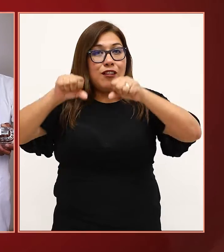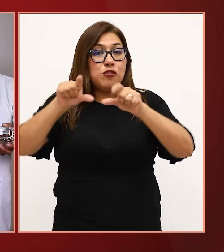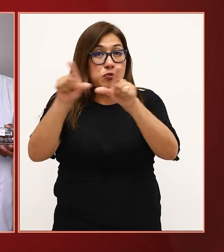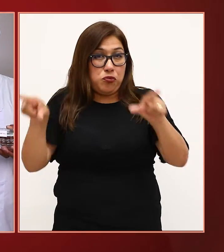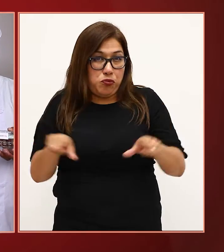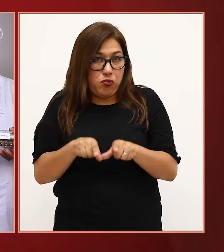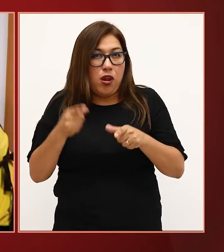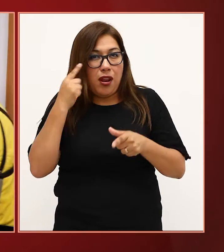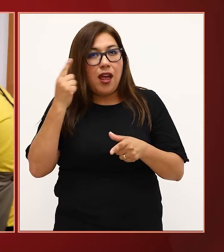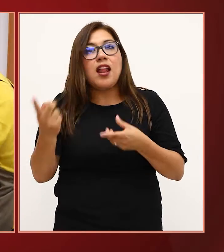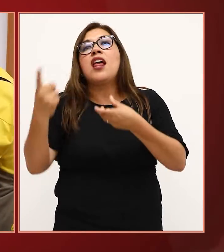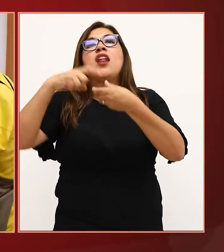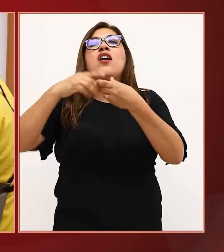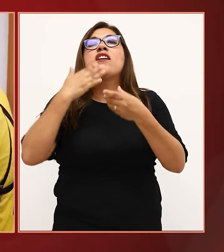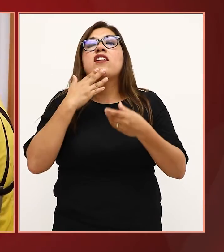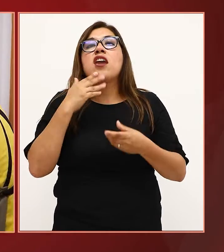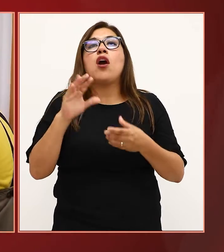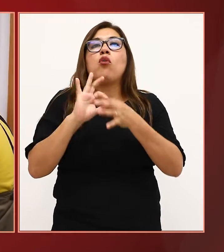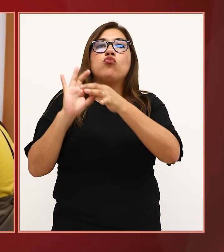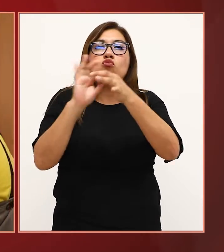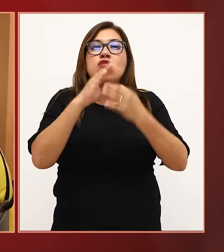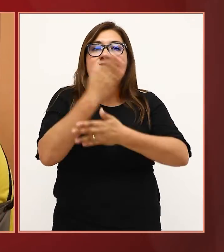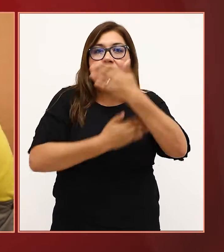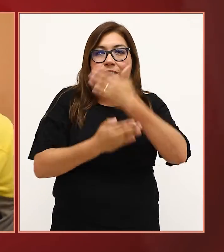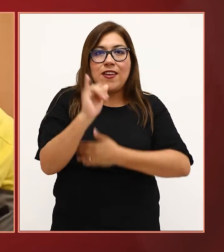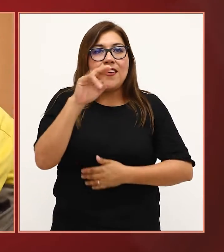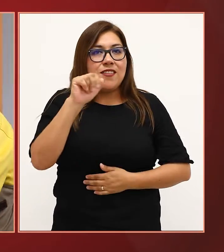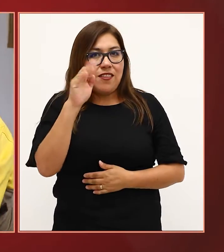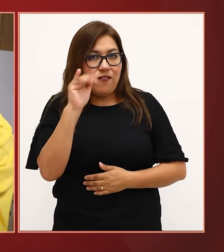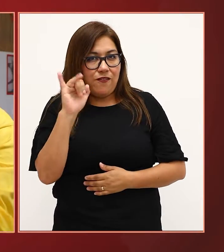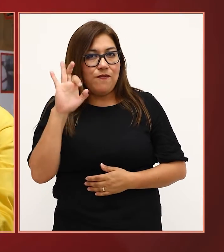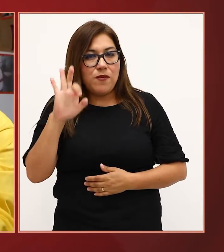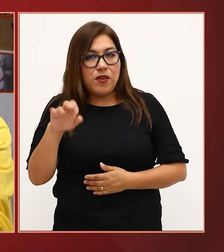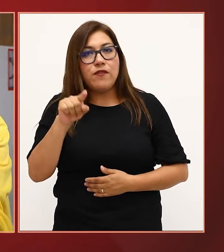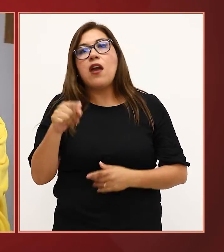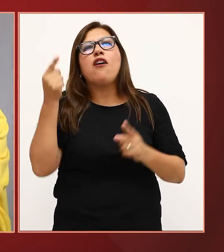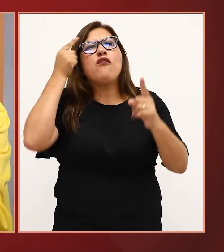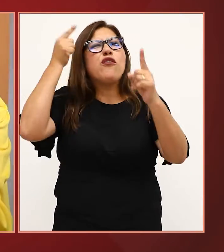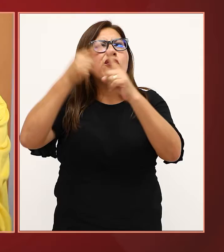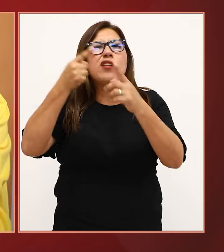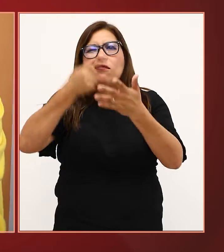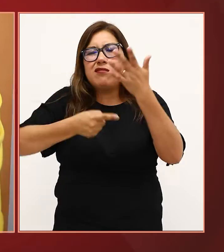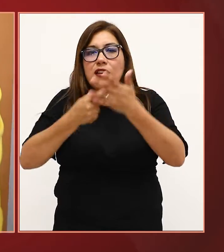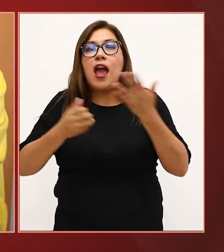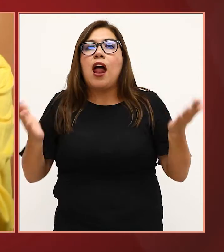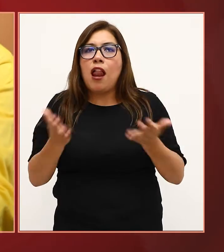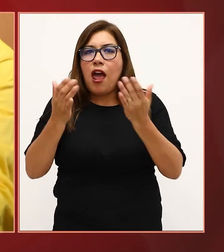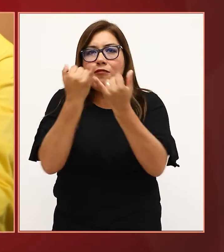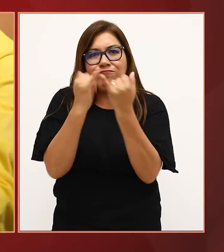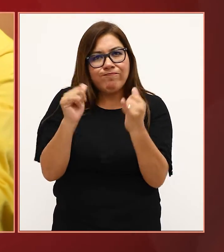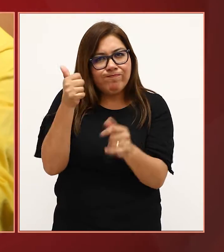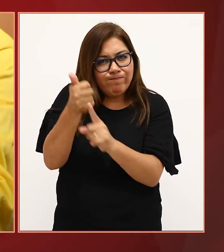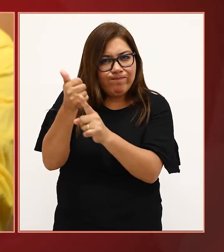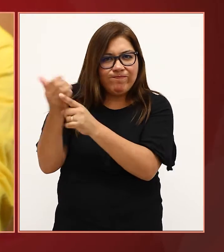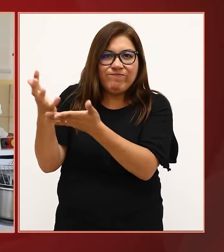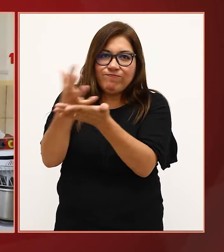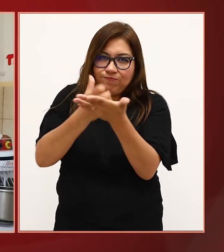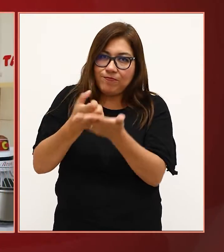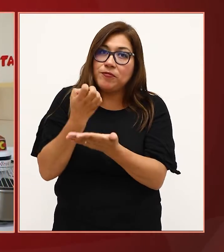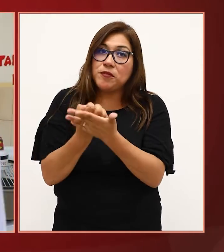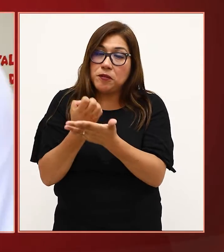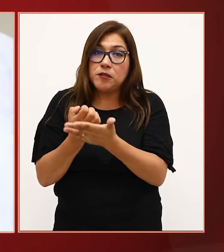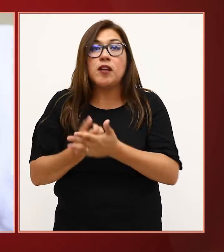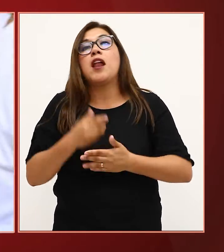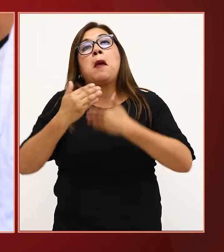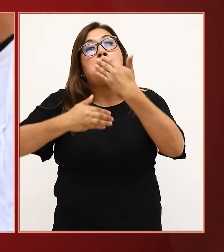acogida residencial adscritos a la Unidad de Discapacidad del INAVIF. Su finalidad es promover su independencia económica